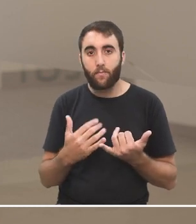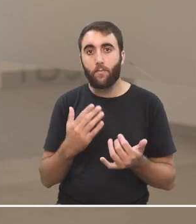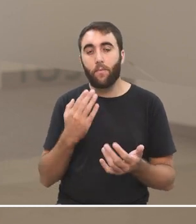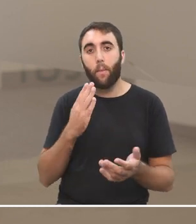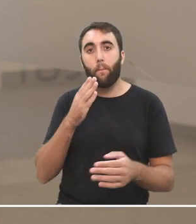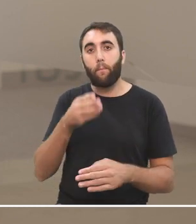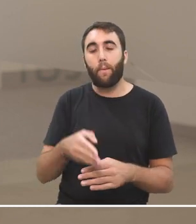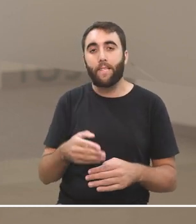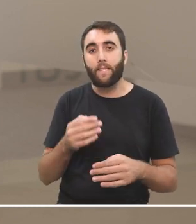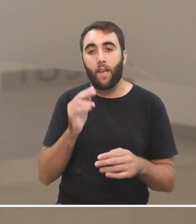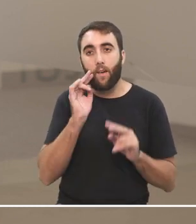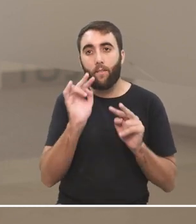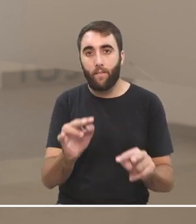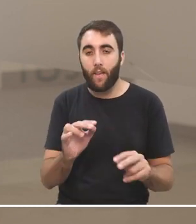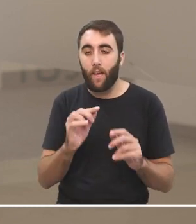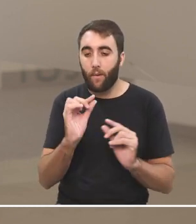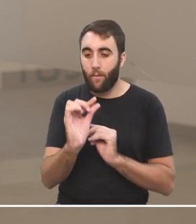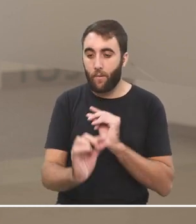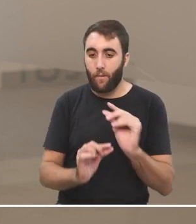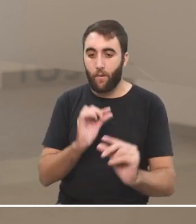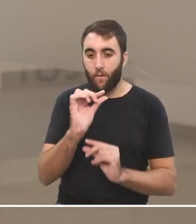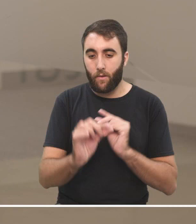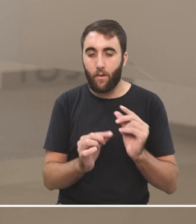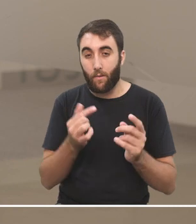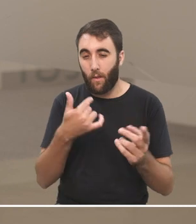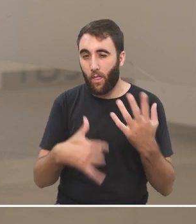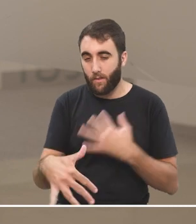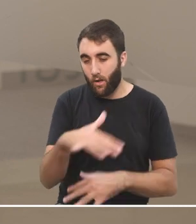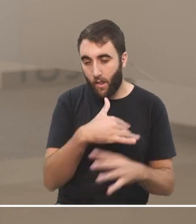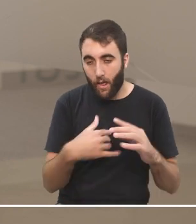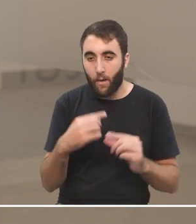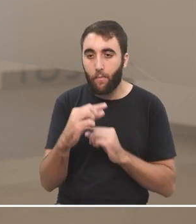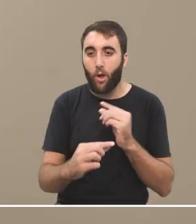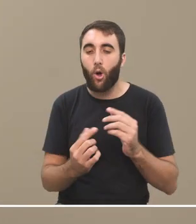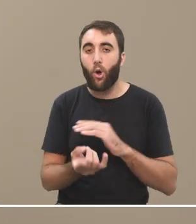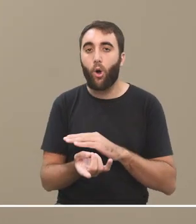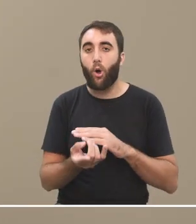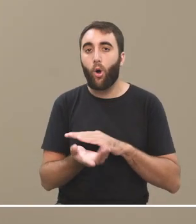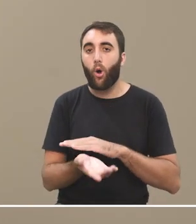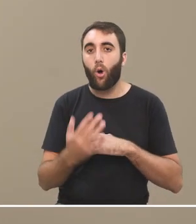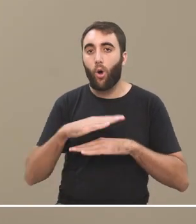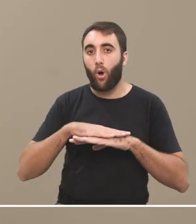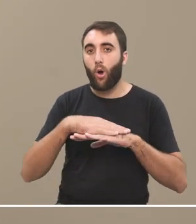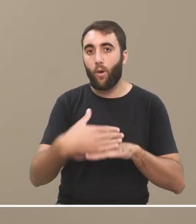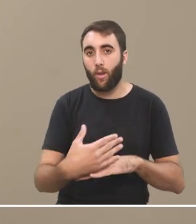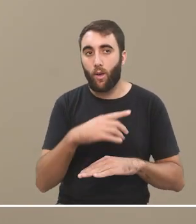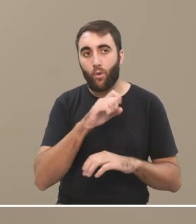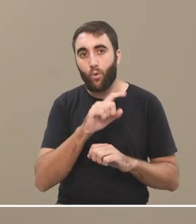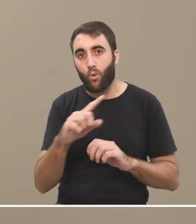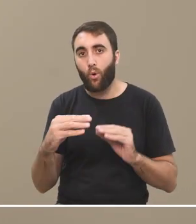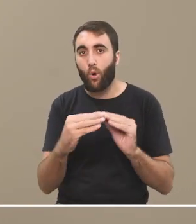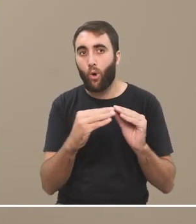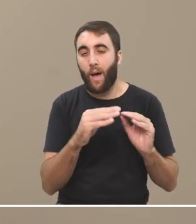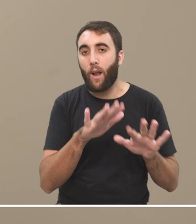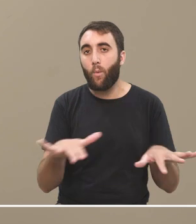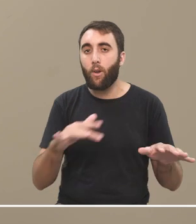presencié la incorporación gradual, lenta y desordenada de computadoras portátiles que los estudiantes llevaban a las